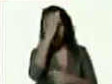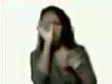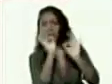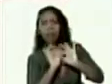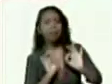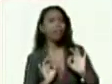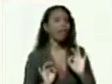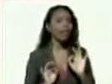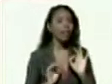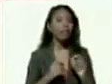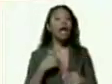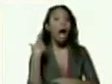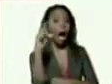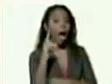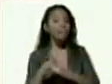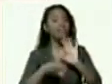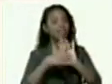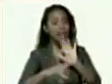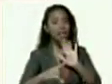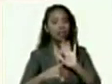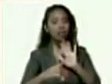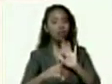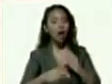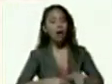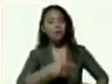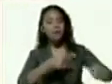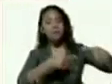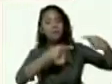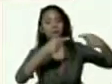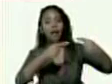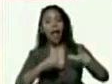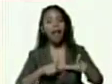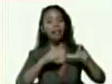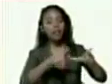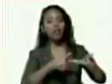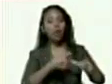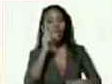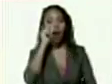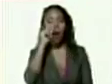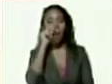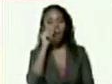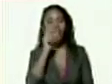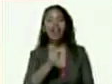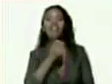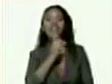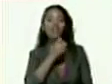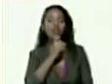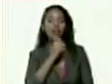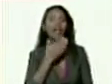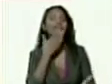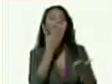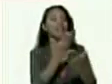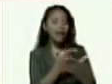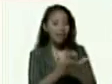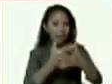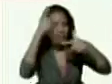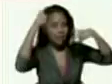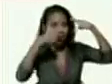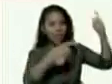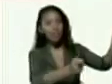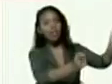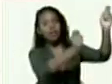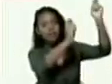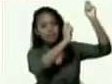tiene derecho a disputar el título del hombre de las dificultades gracias comandante Chávez por dejarnos